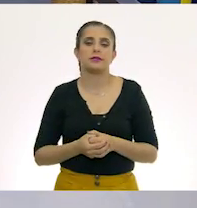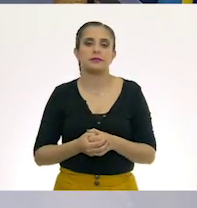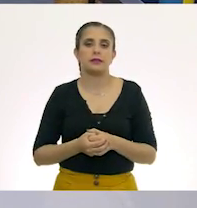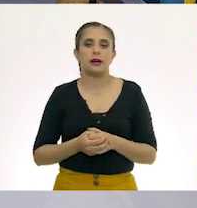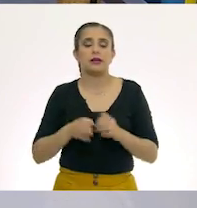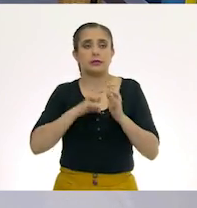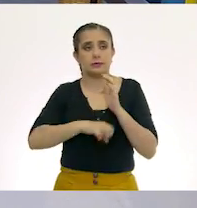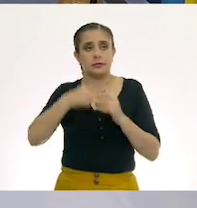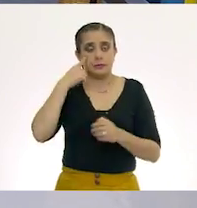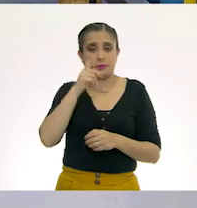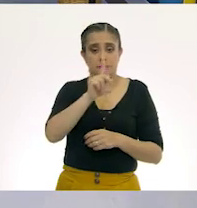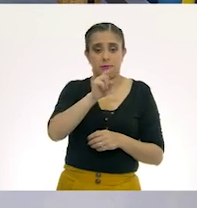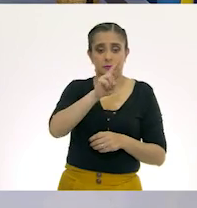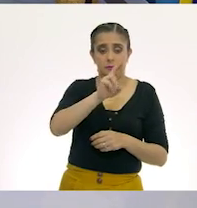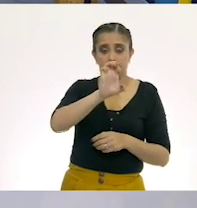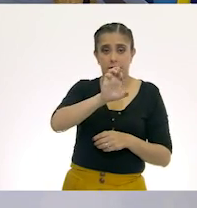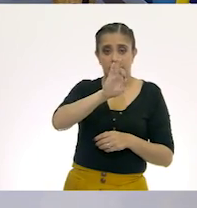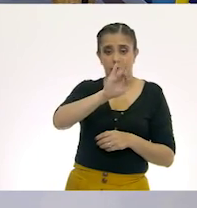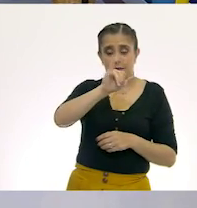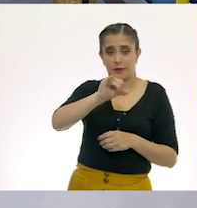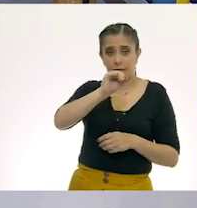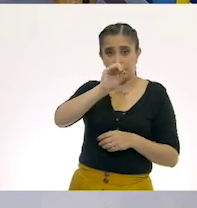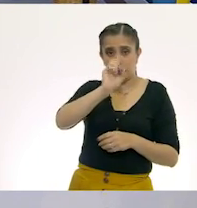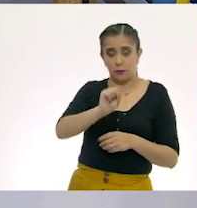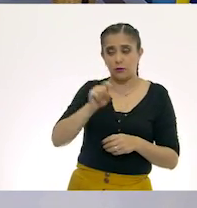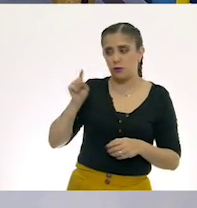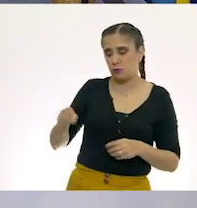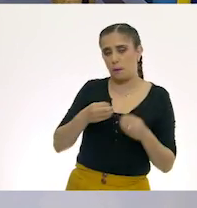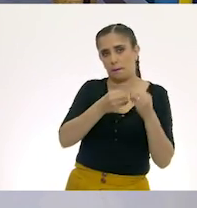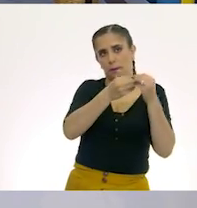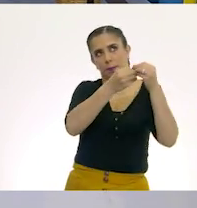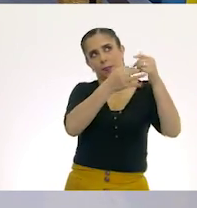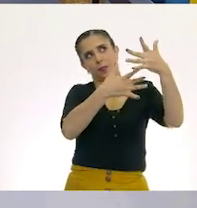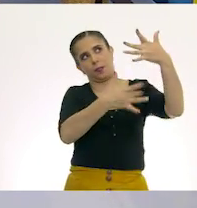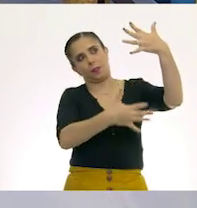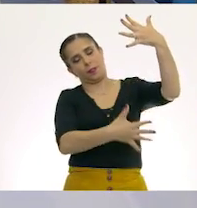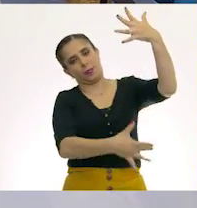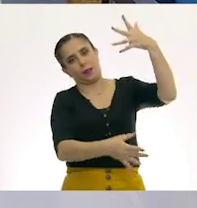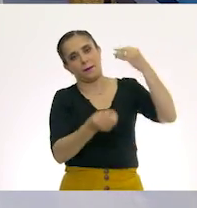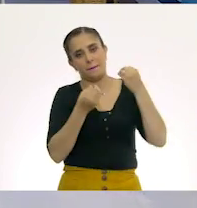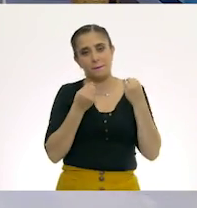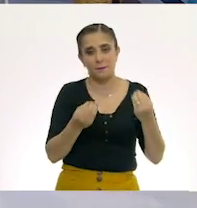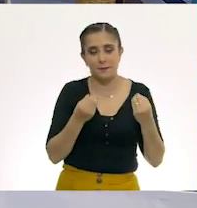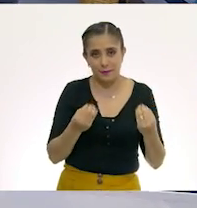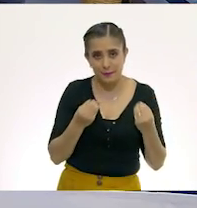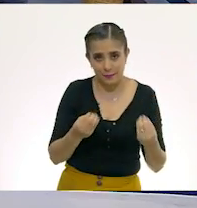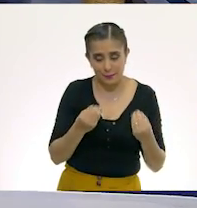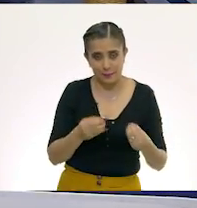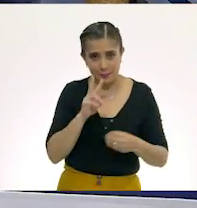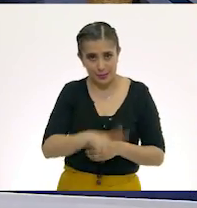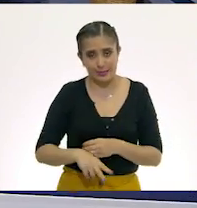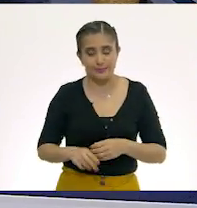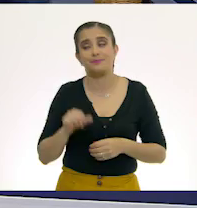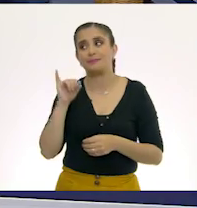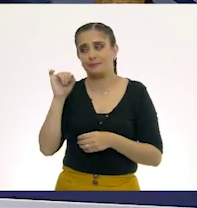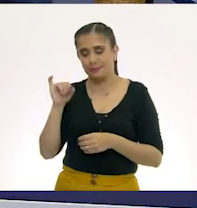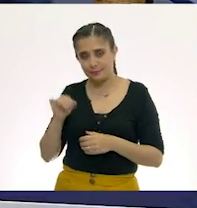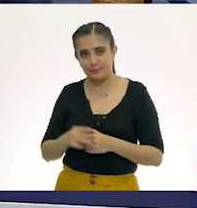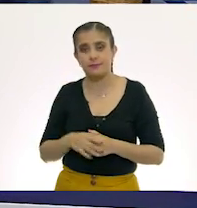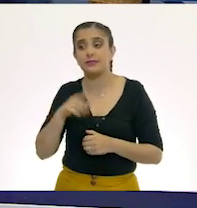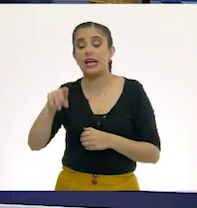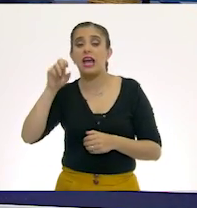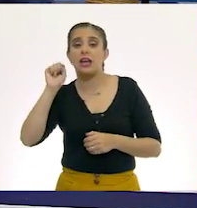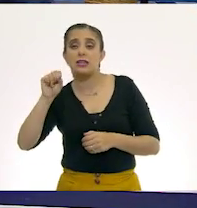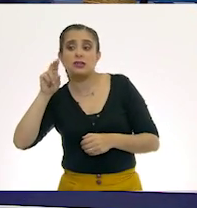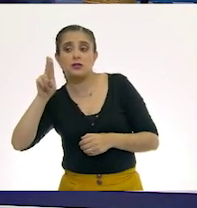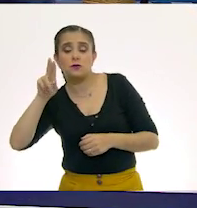los prefijos son todos esos que acaba de decir Raulito, ¿verdad? Sí. Y los